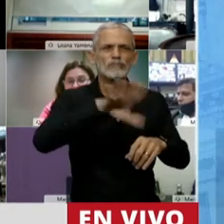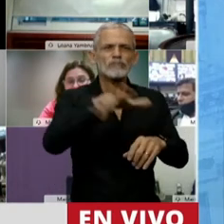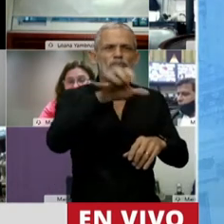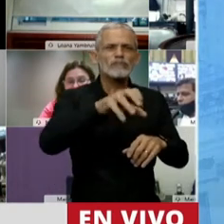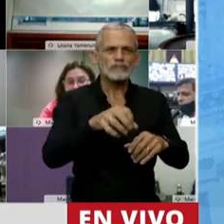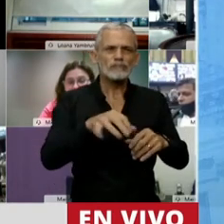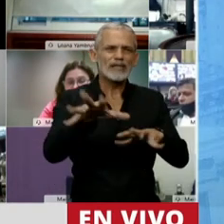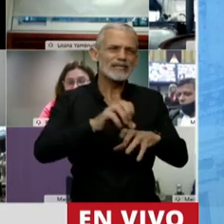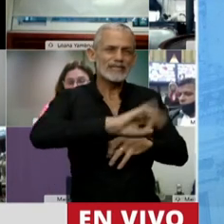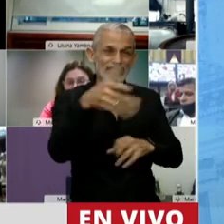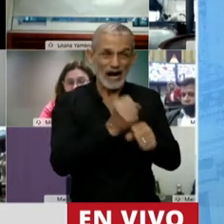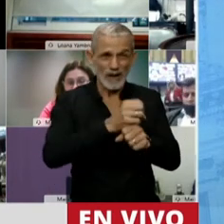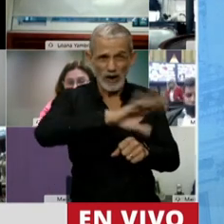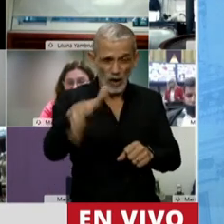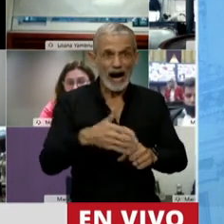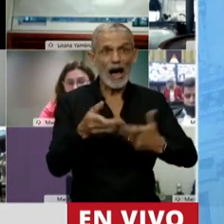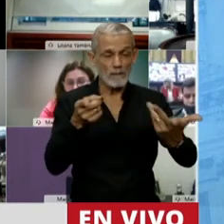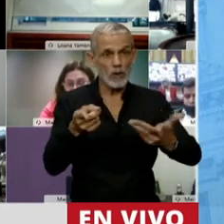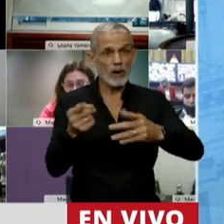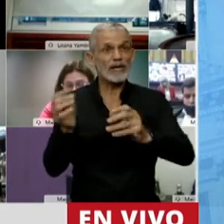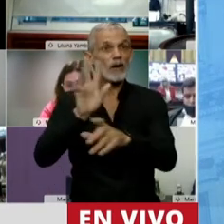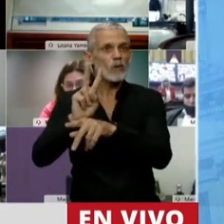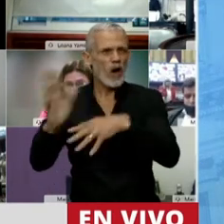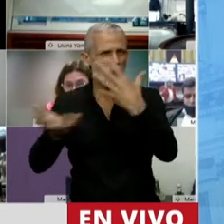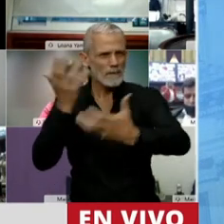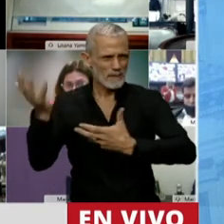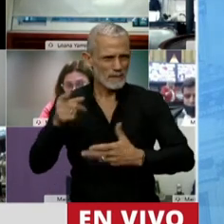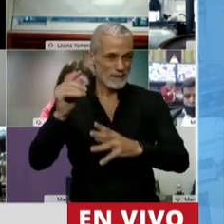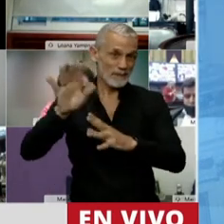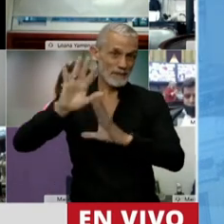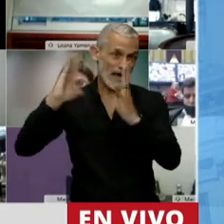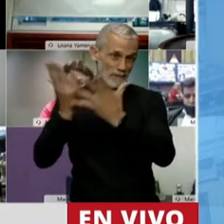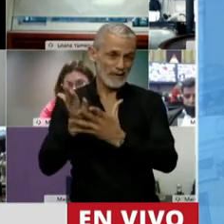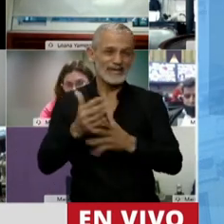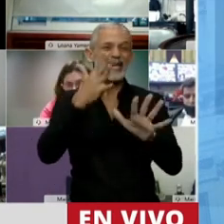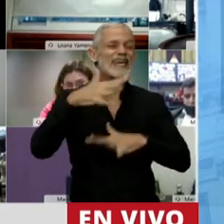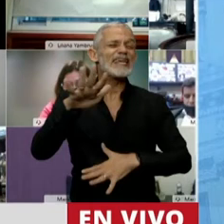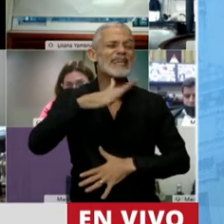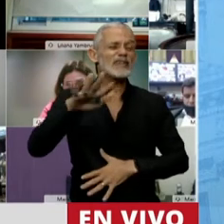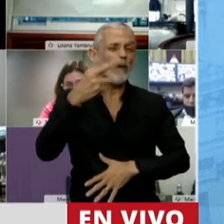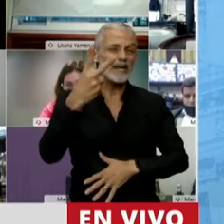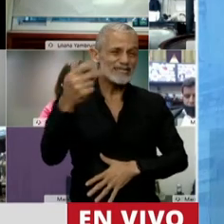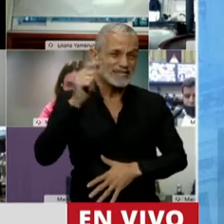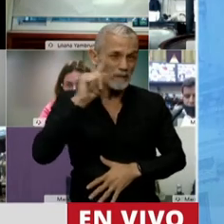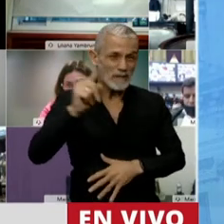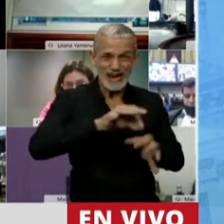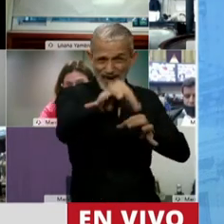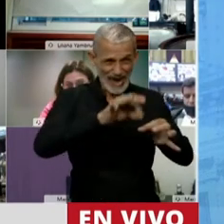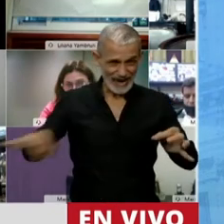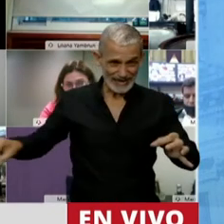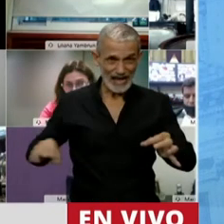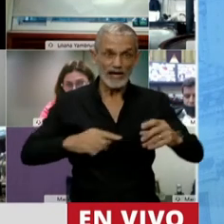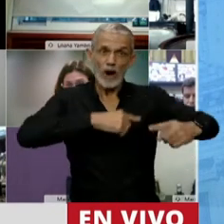porque es muy interesante. Nosotros en la provincia tenemos 526.000 hectáreas. El 50% de los